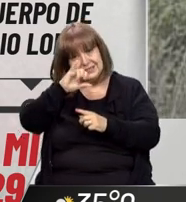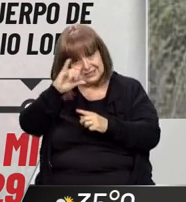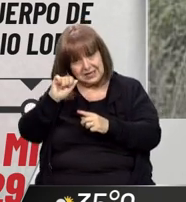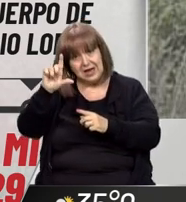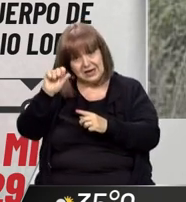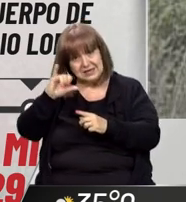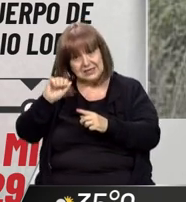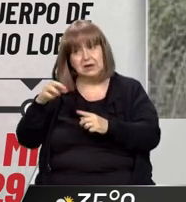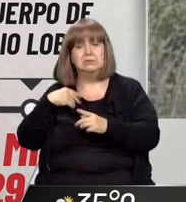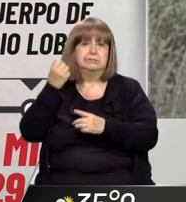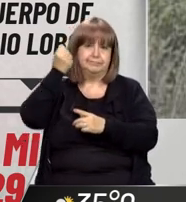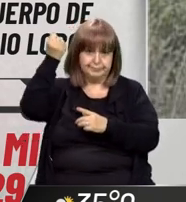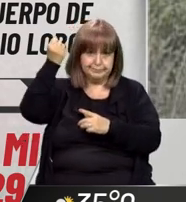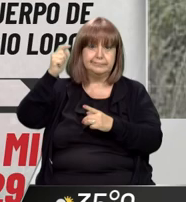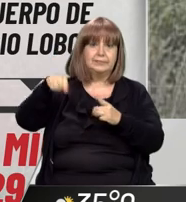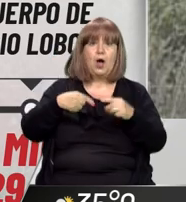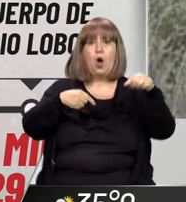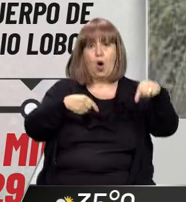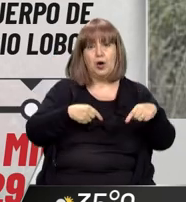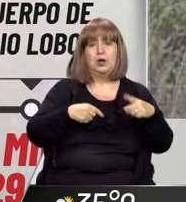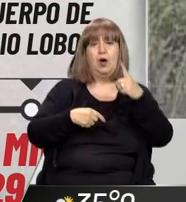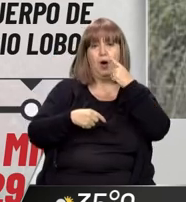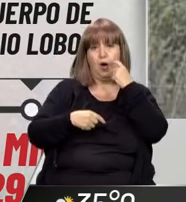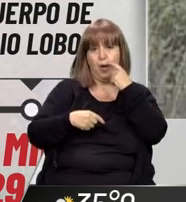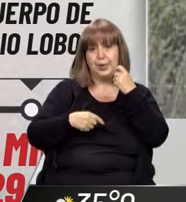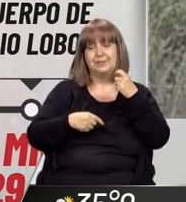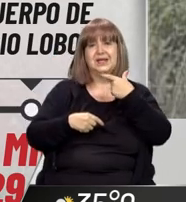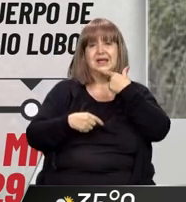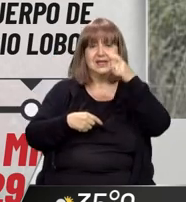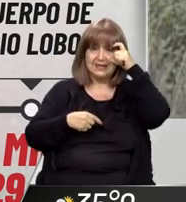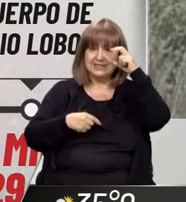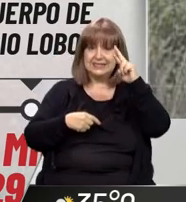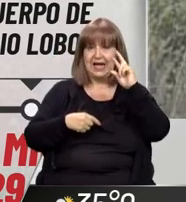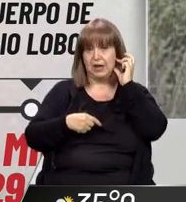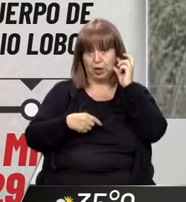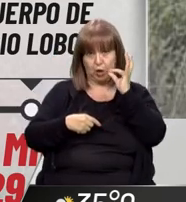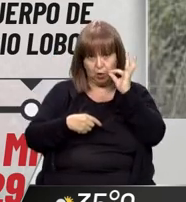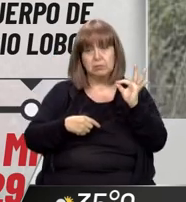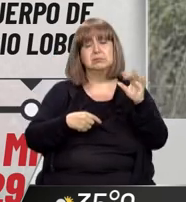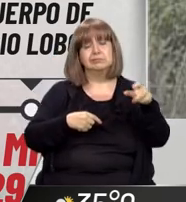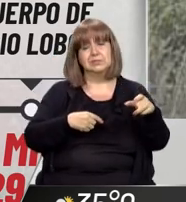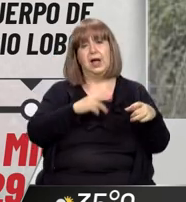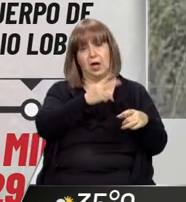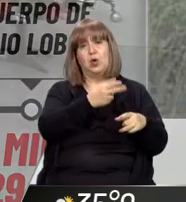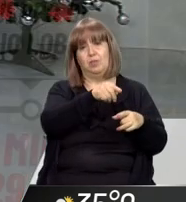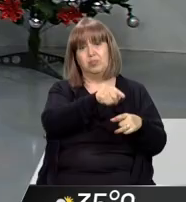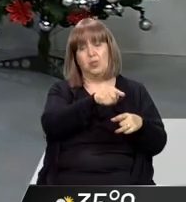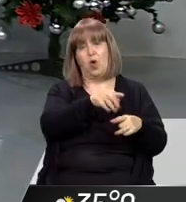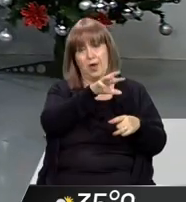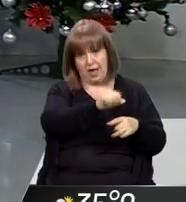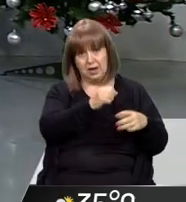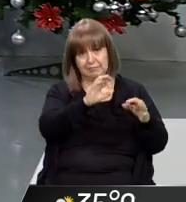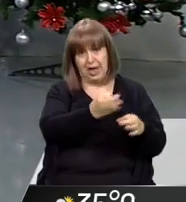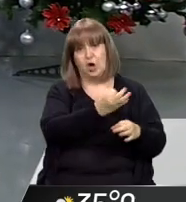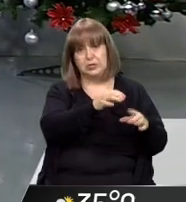ahí estamos viendo en pantalla la cronología de cómo fue el crimen de Sergio Lobos, el carpintero. Podemos observar